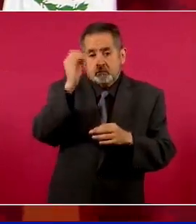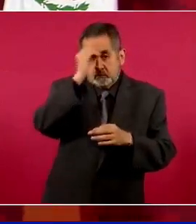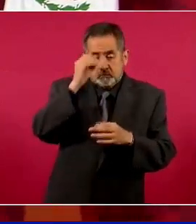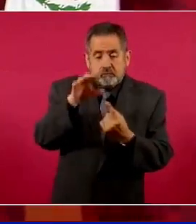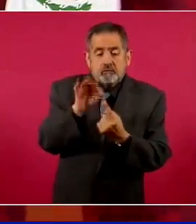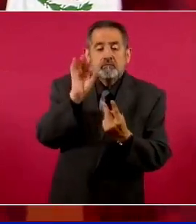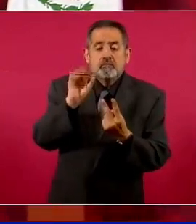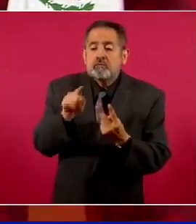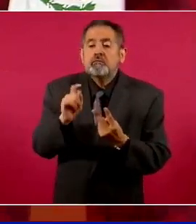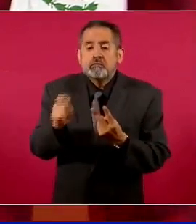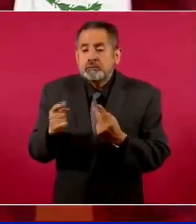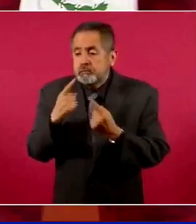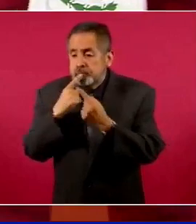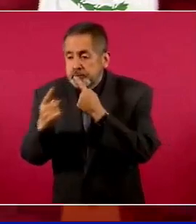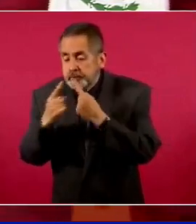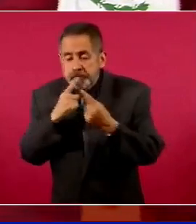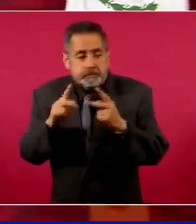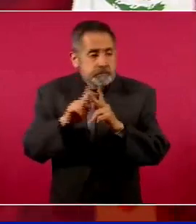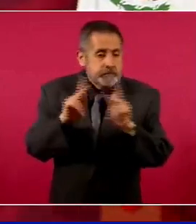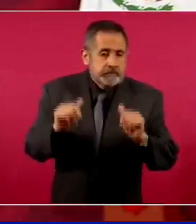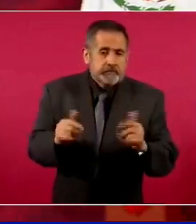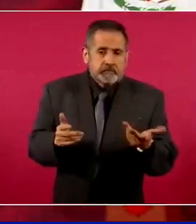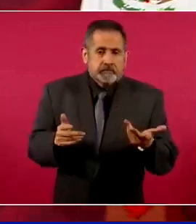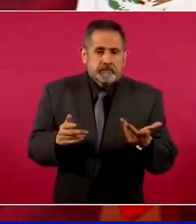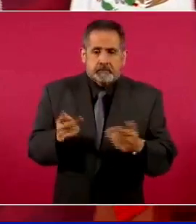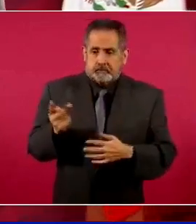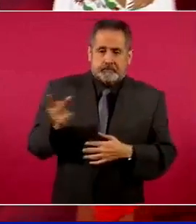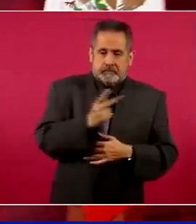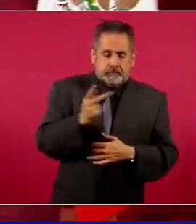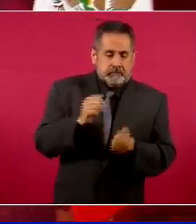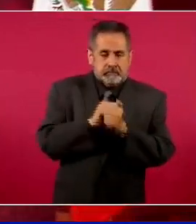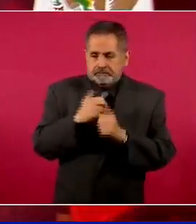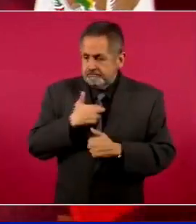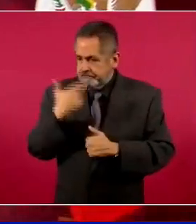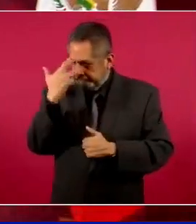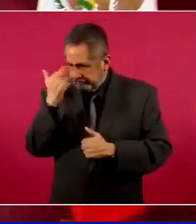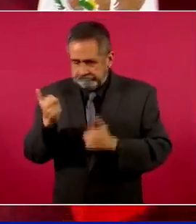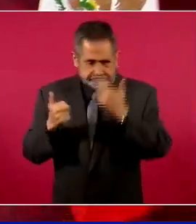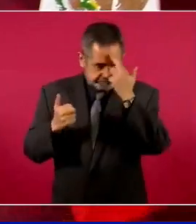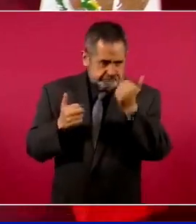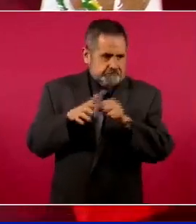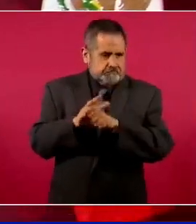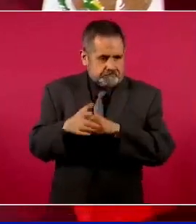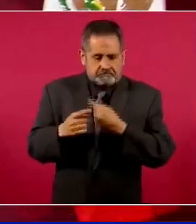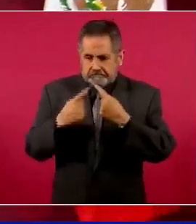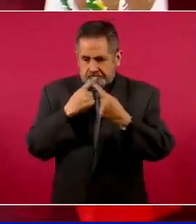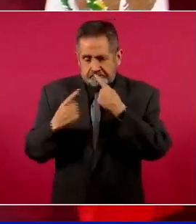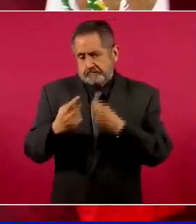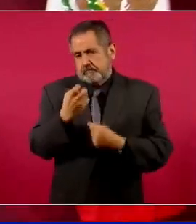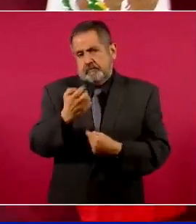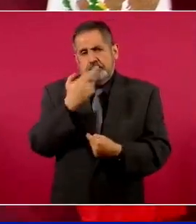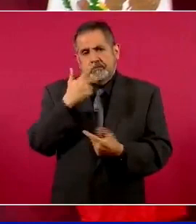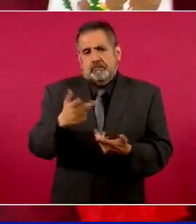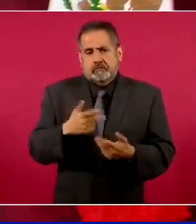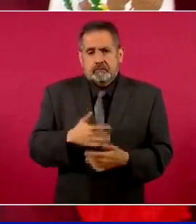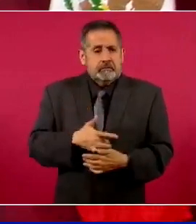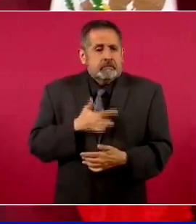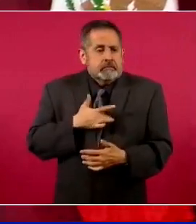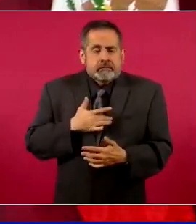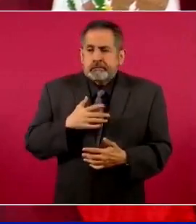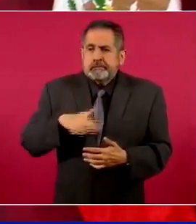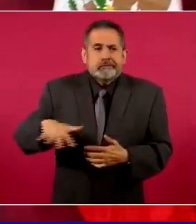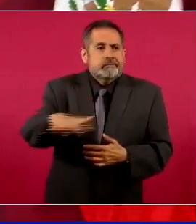luego que es la más racional y la más humana